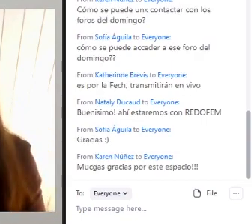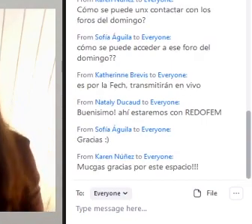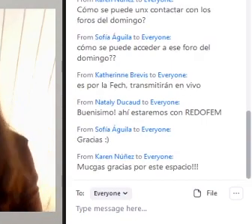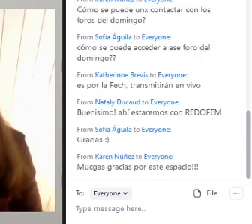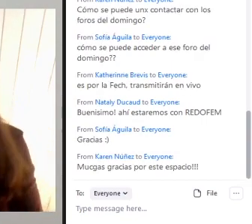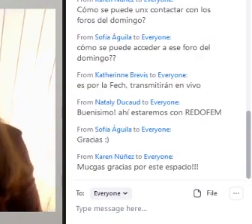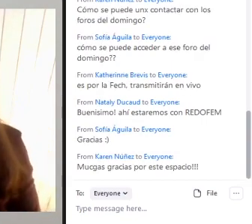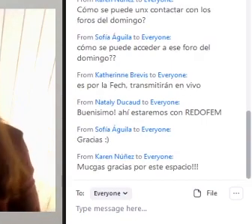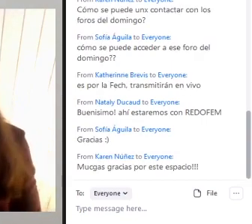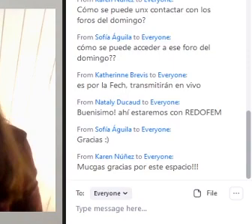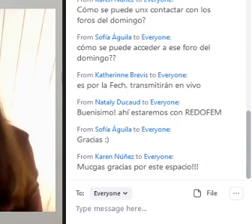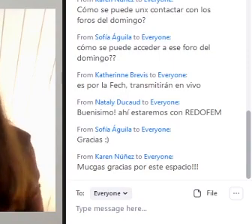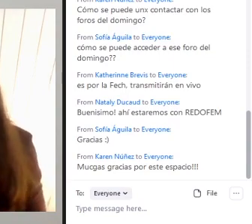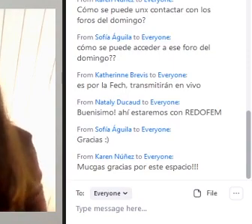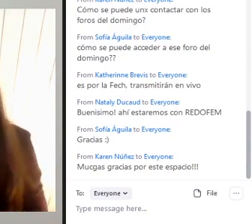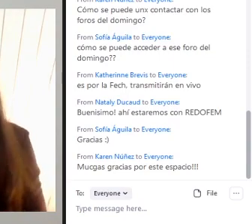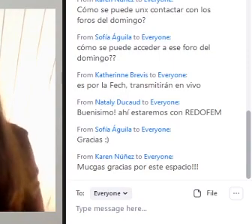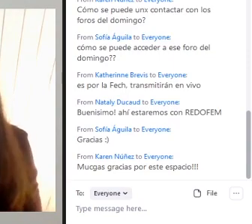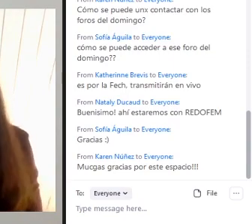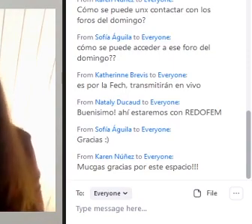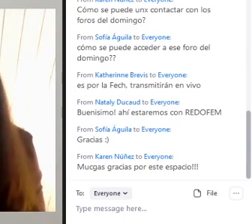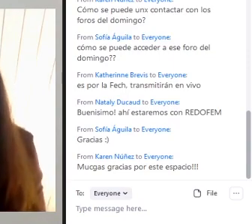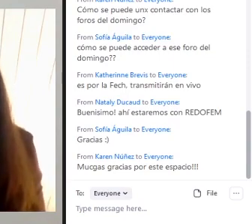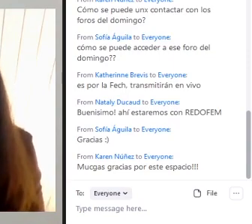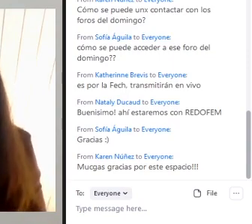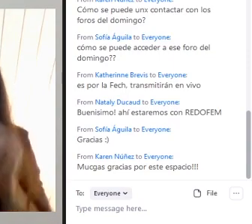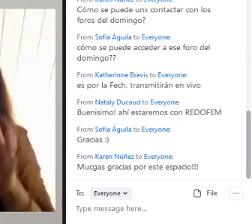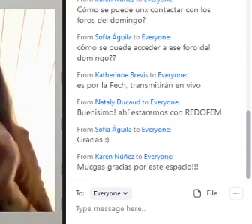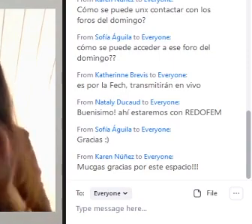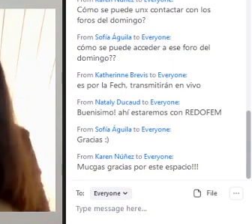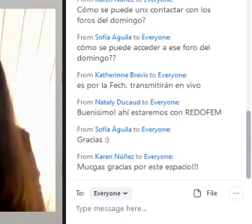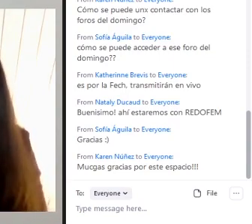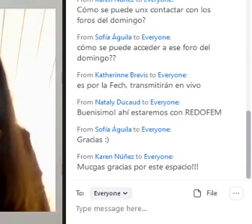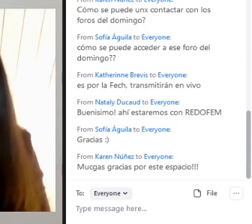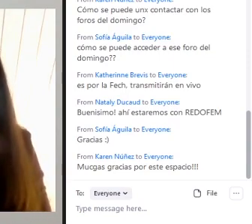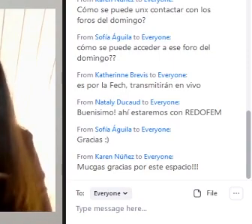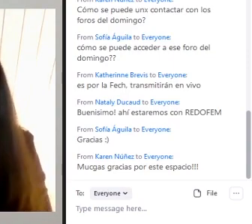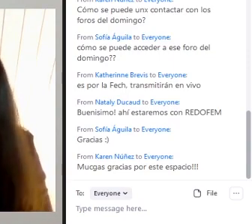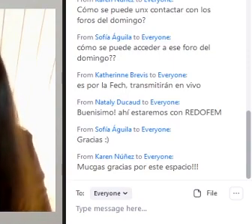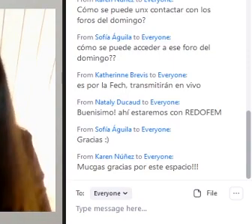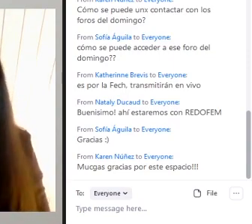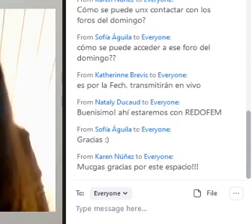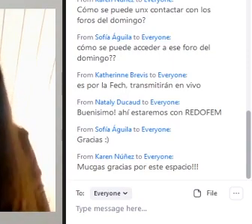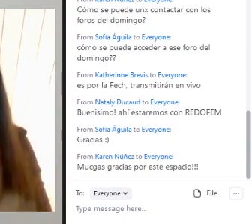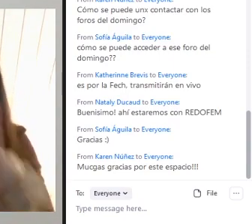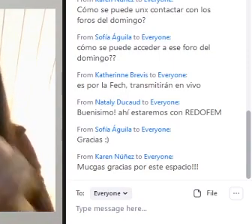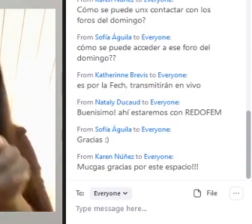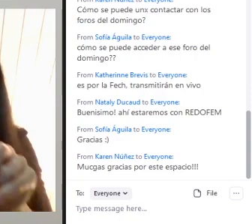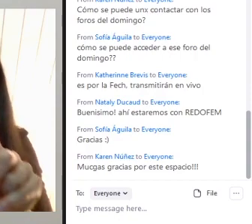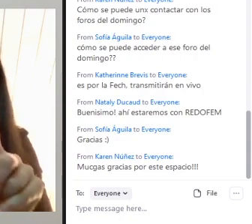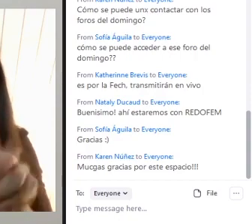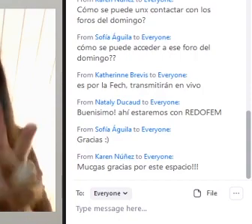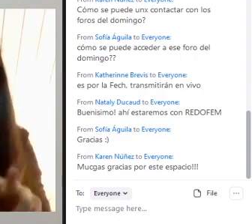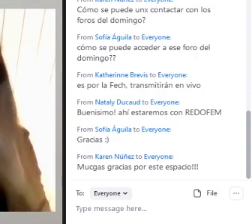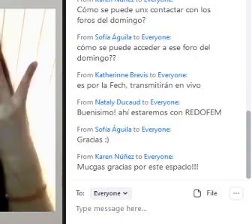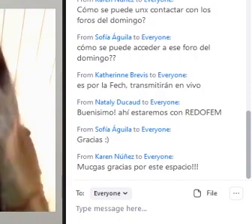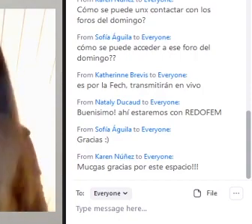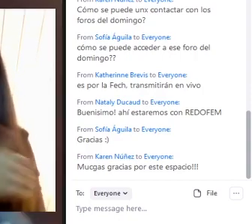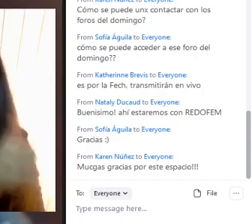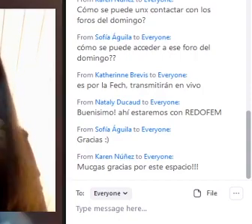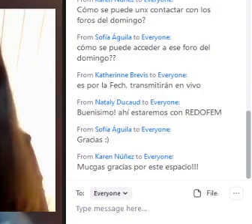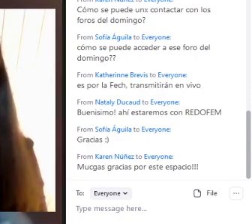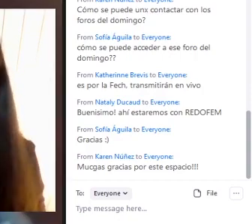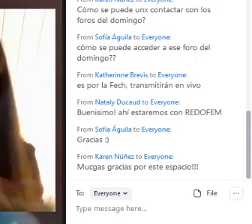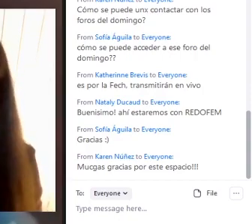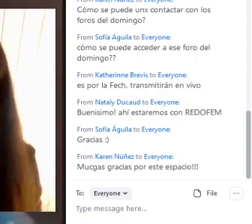comienzo La educación no sexista Es urgente precisamente Porque en ella Está en juego La vida de todas y todos Entonces ¿Cómo nos va a valer La pena hacer algo